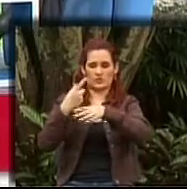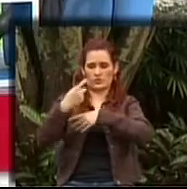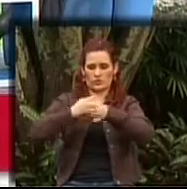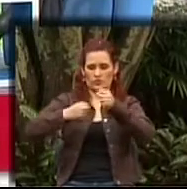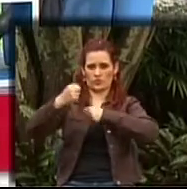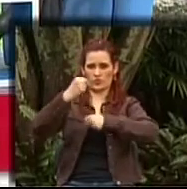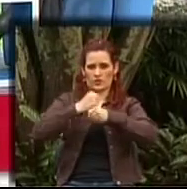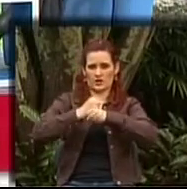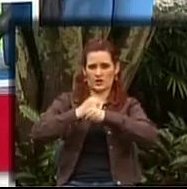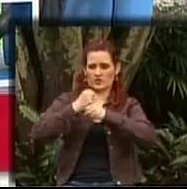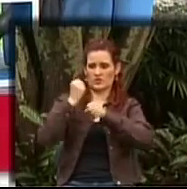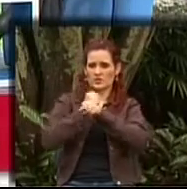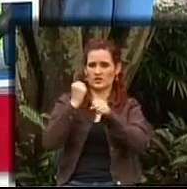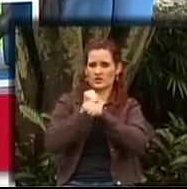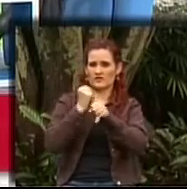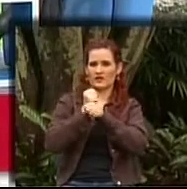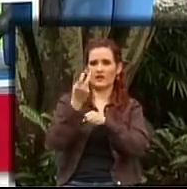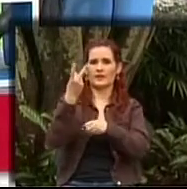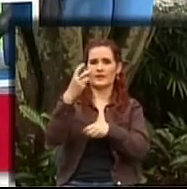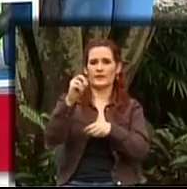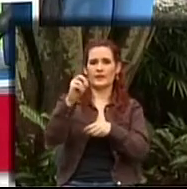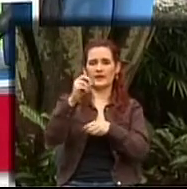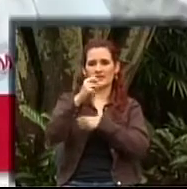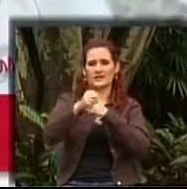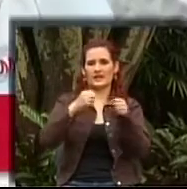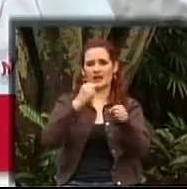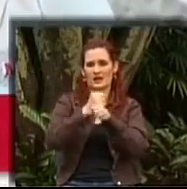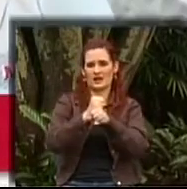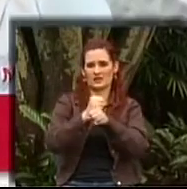trabajé 20 años en la empresa de Simelka.